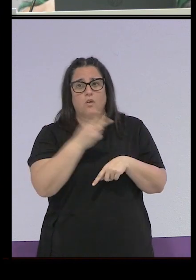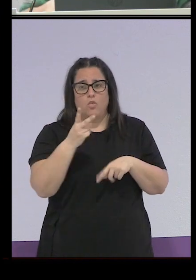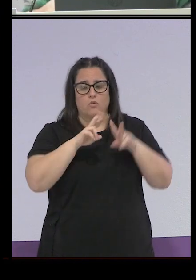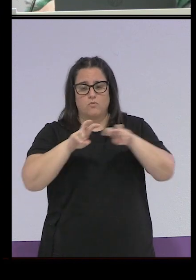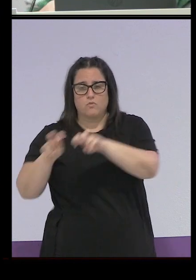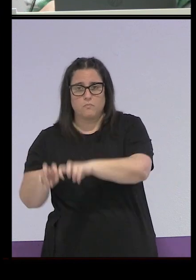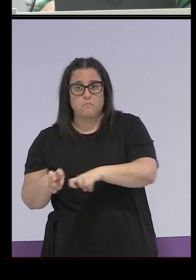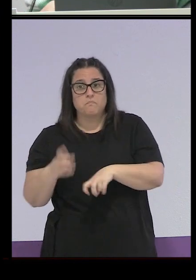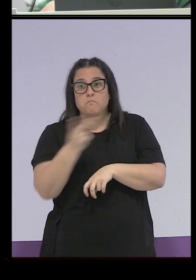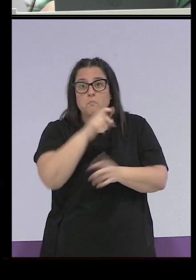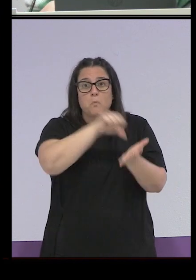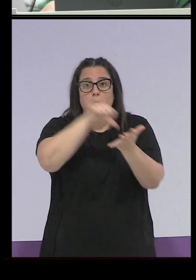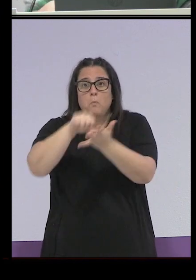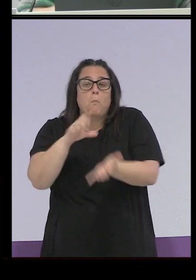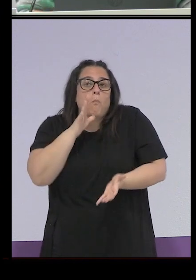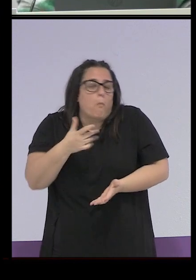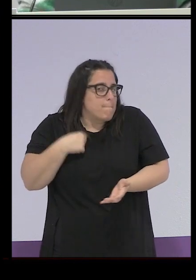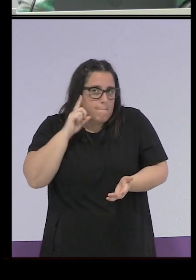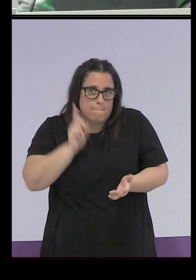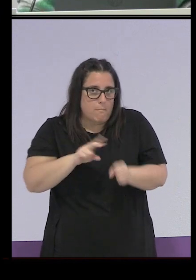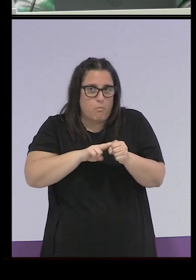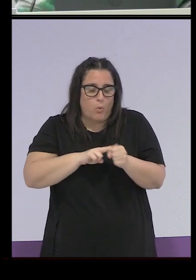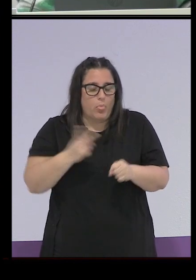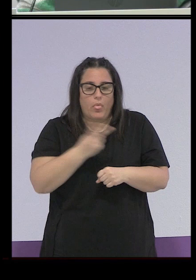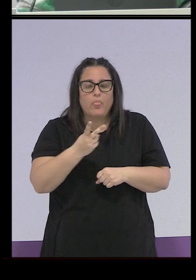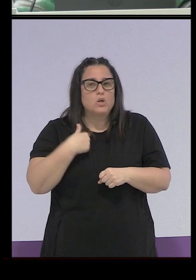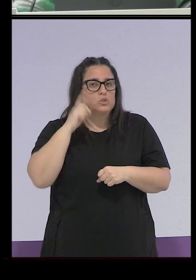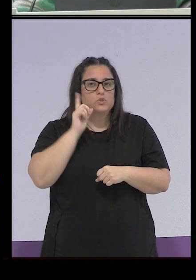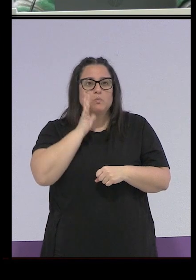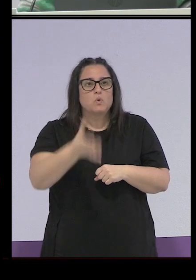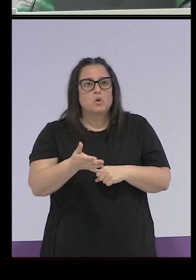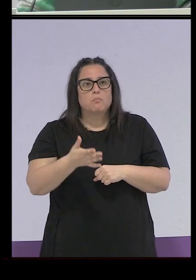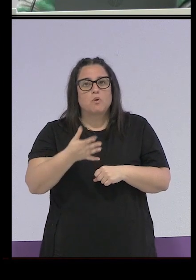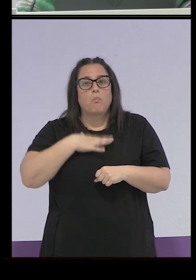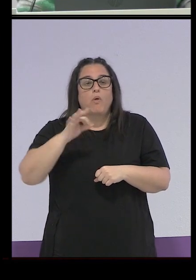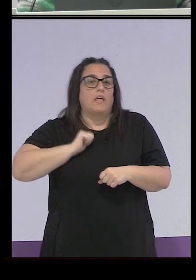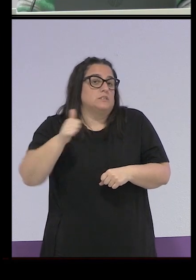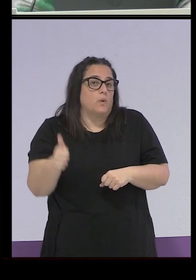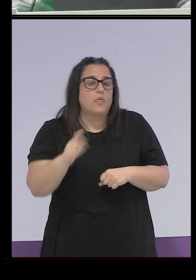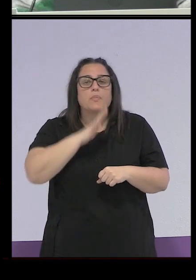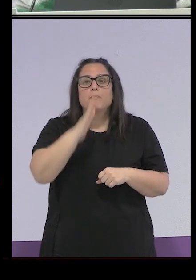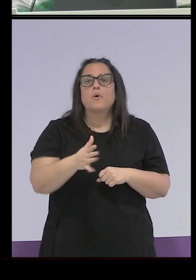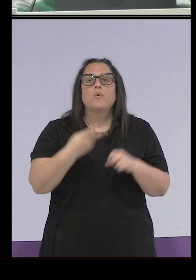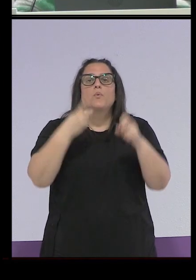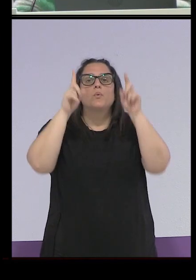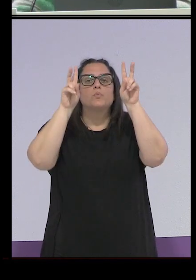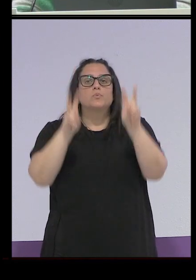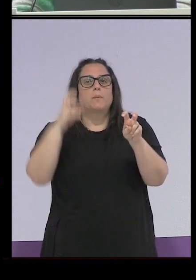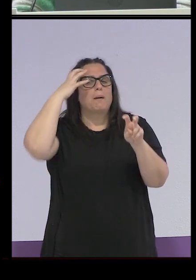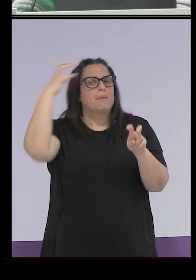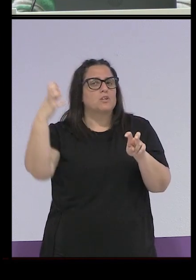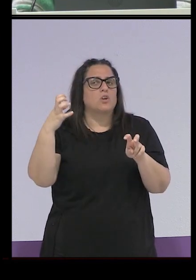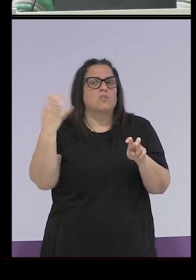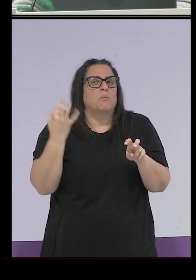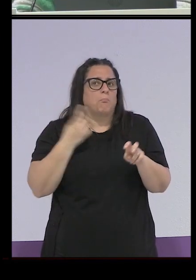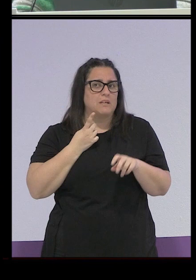No sé muy bien por qué ha elegido esas dos provincias, pero me temo que quizás haya sido por pura casualidad, porque una cuestión que pasa con el patronato